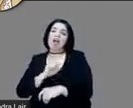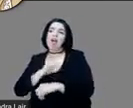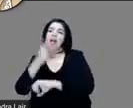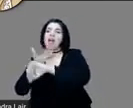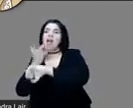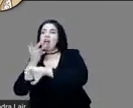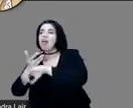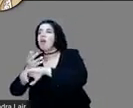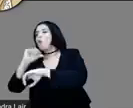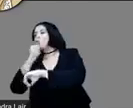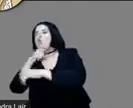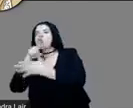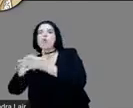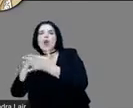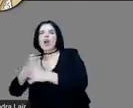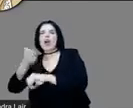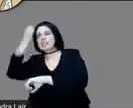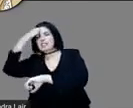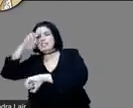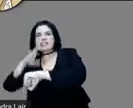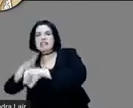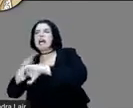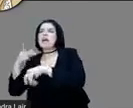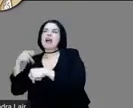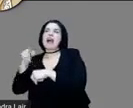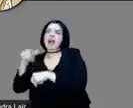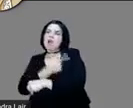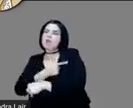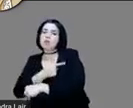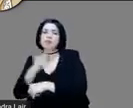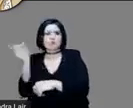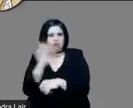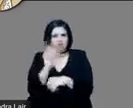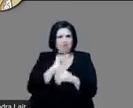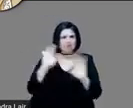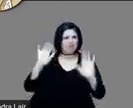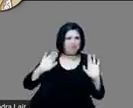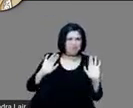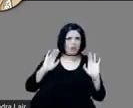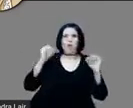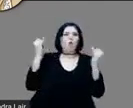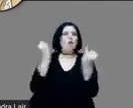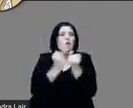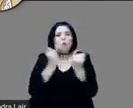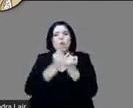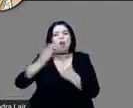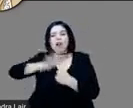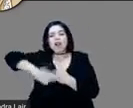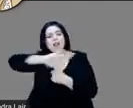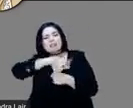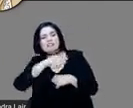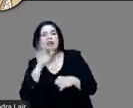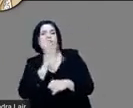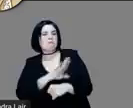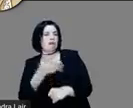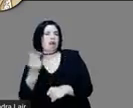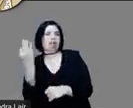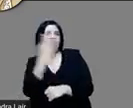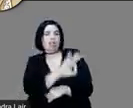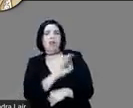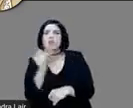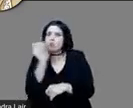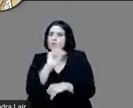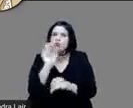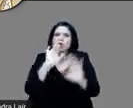costa que apoyan a Cortés también son traidores. No hay tal. Se estaban defendiendo del yugo